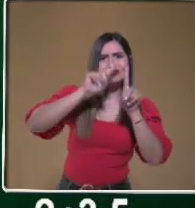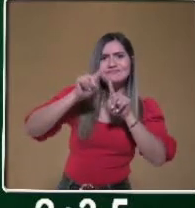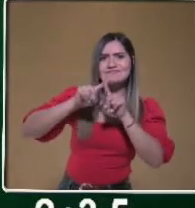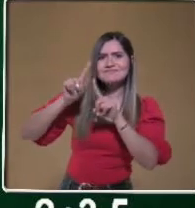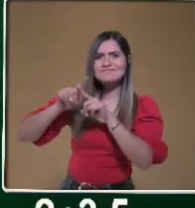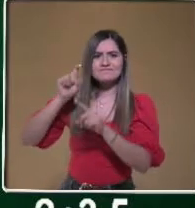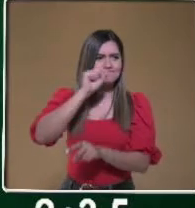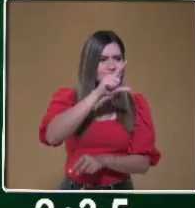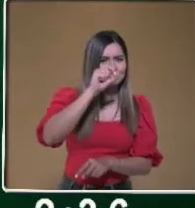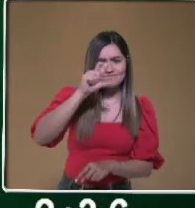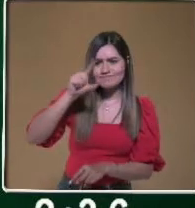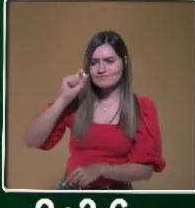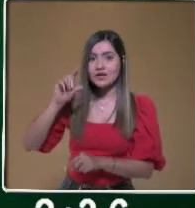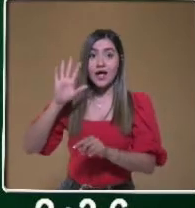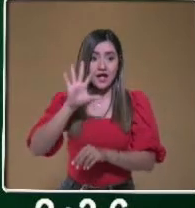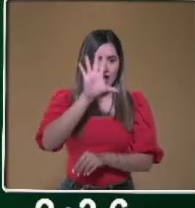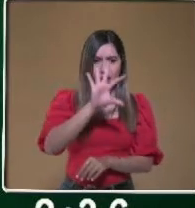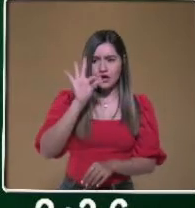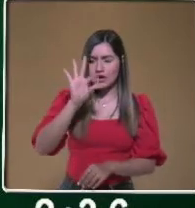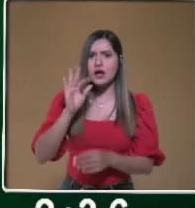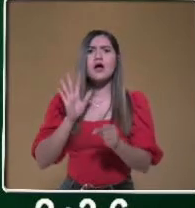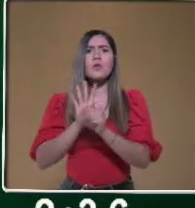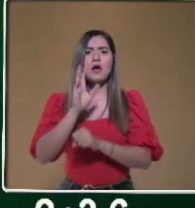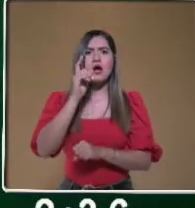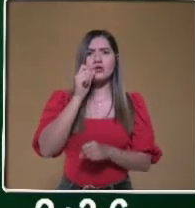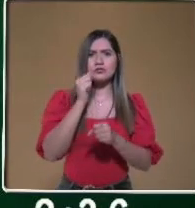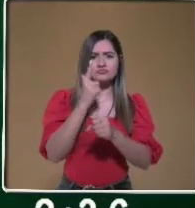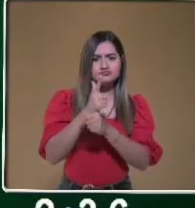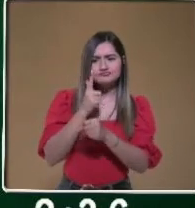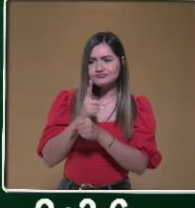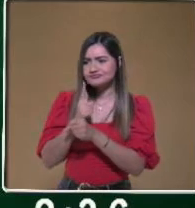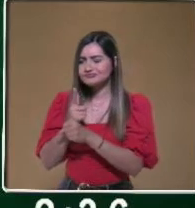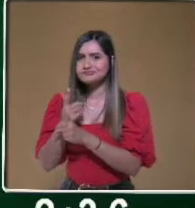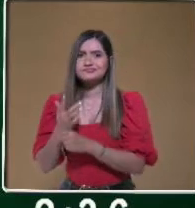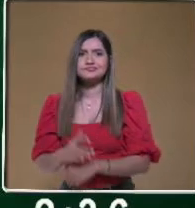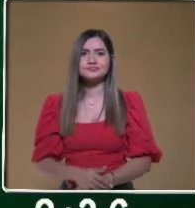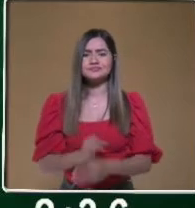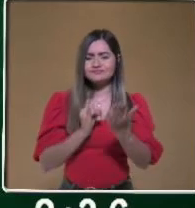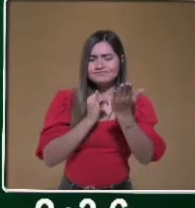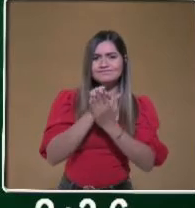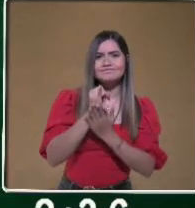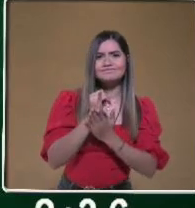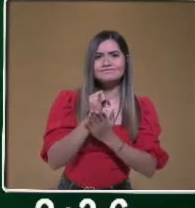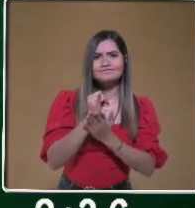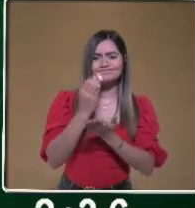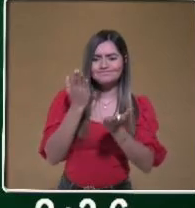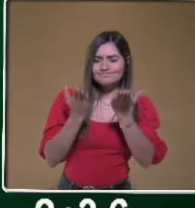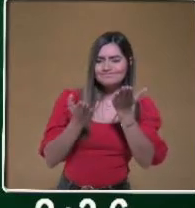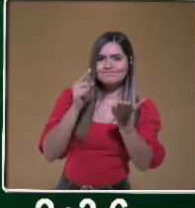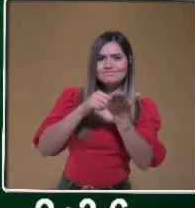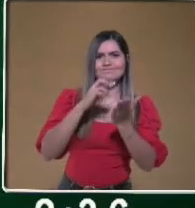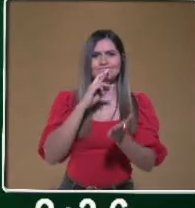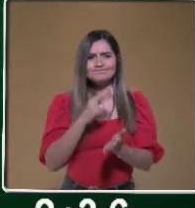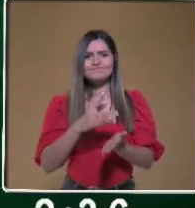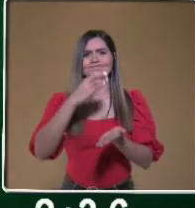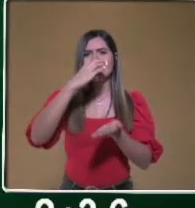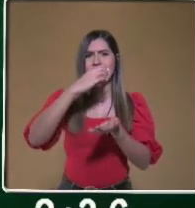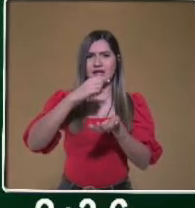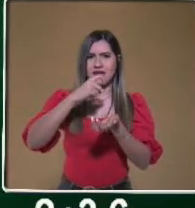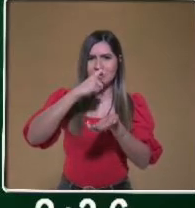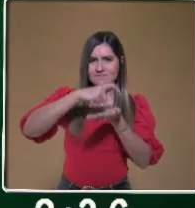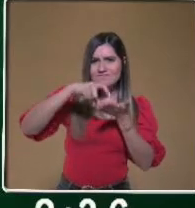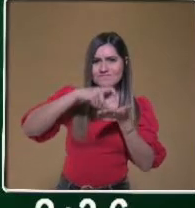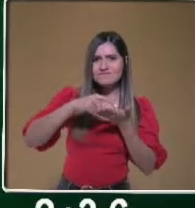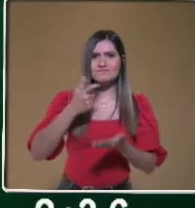lo tanto, deberá elegir de manera muy informada cuál coincide con precio y calidad.